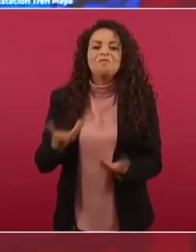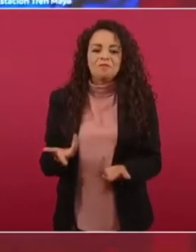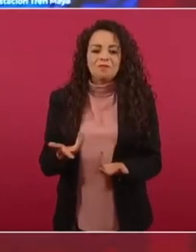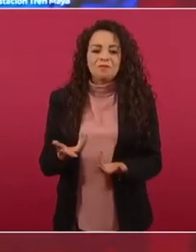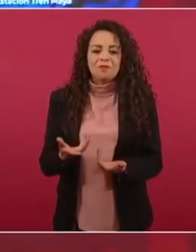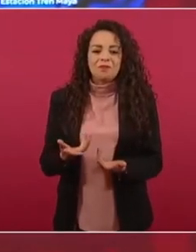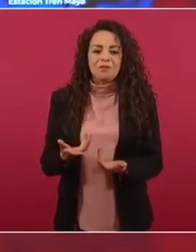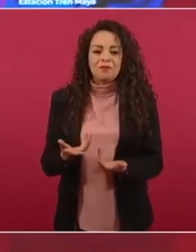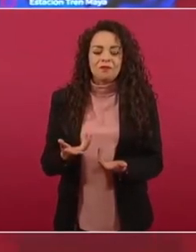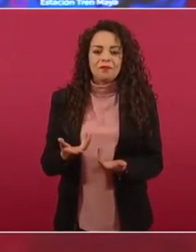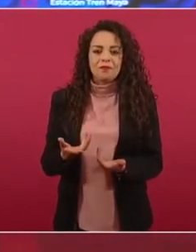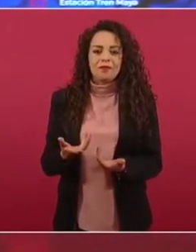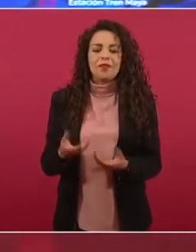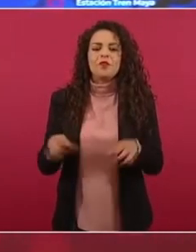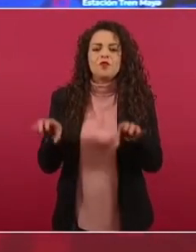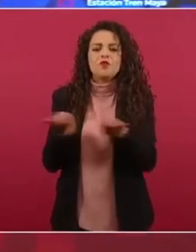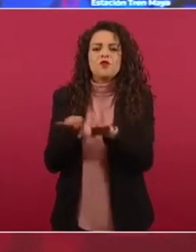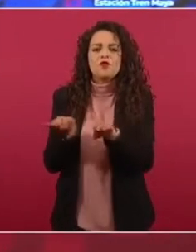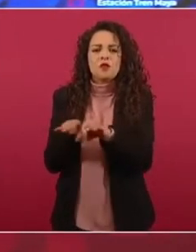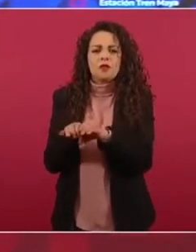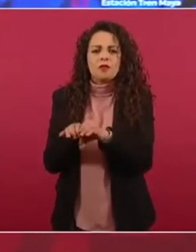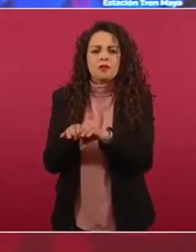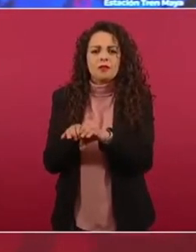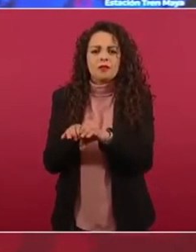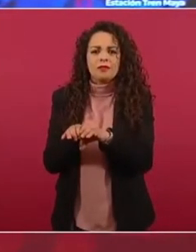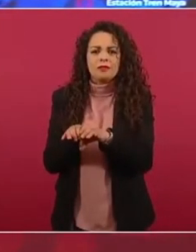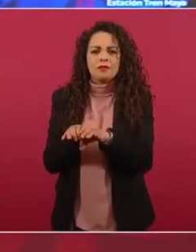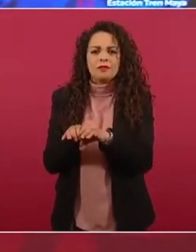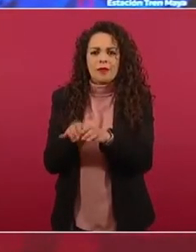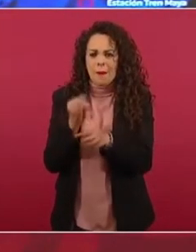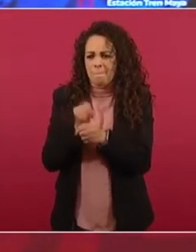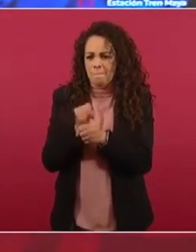que si se está trabajando acá, que además